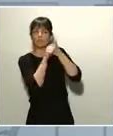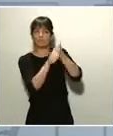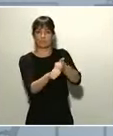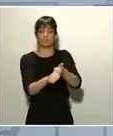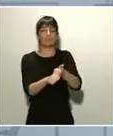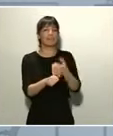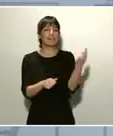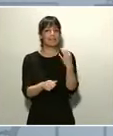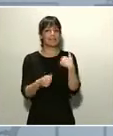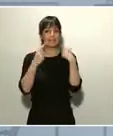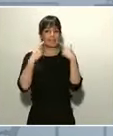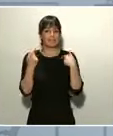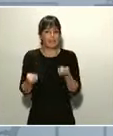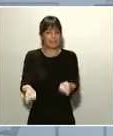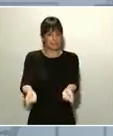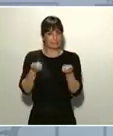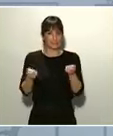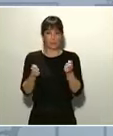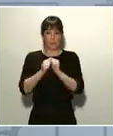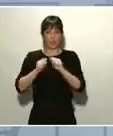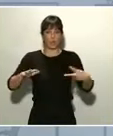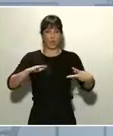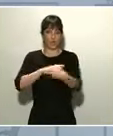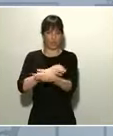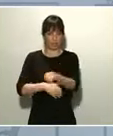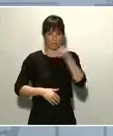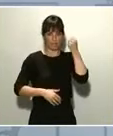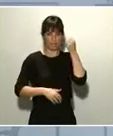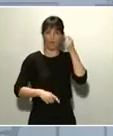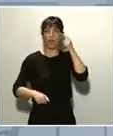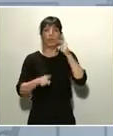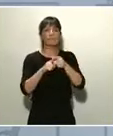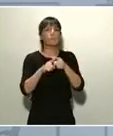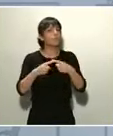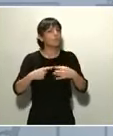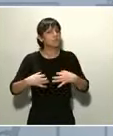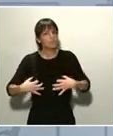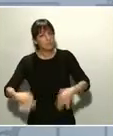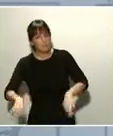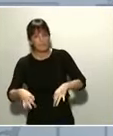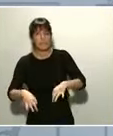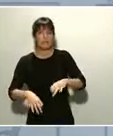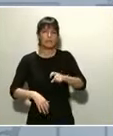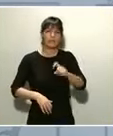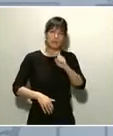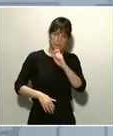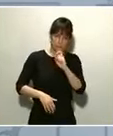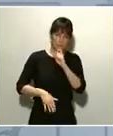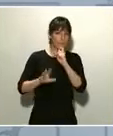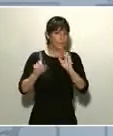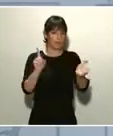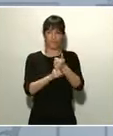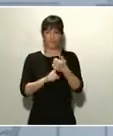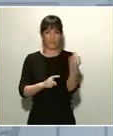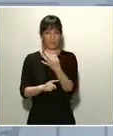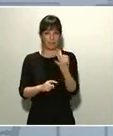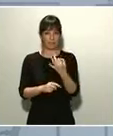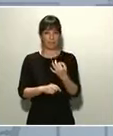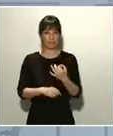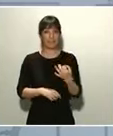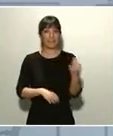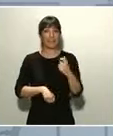propagación para un objetivo muy simple, complicado, pero que tenemos que lograr, que es conseguir tiempo.